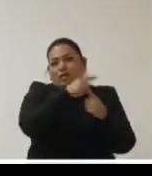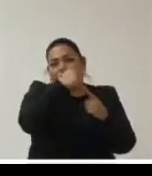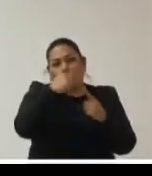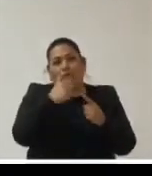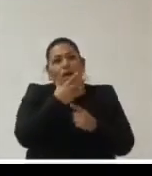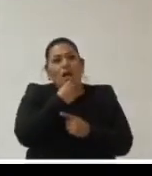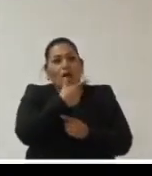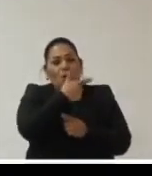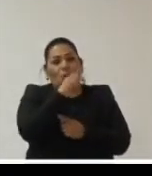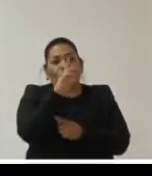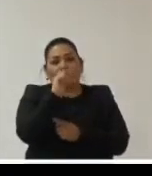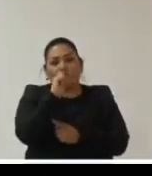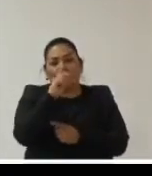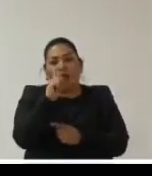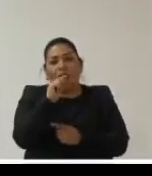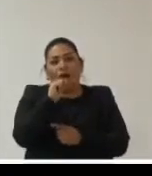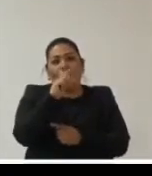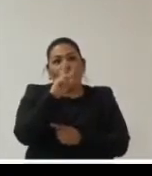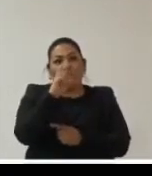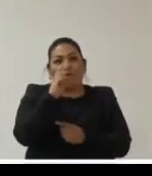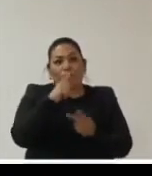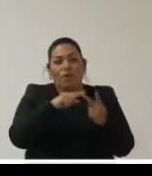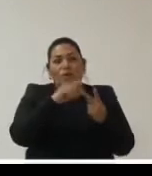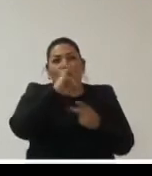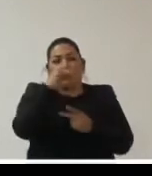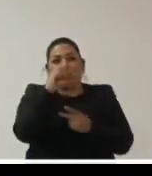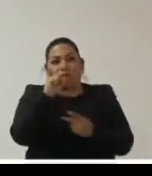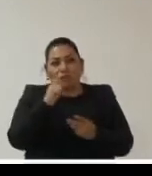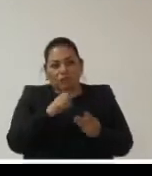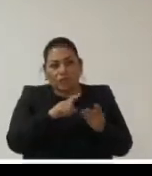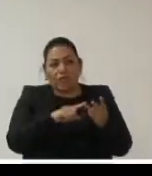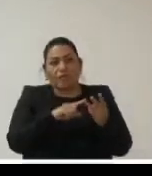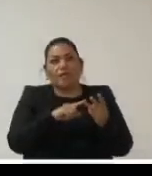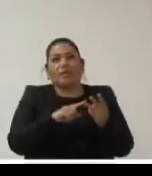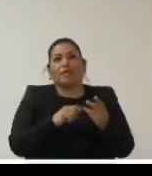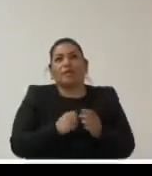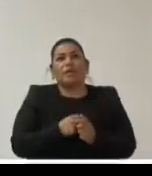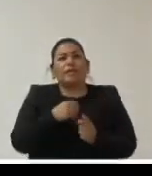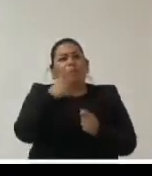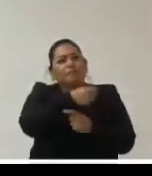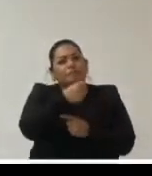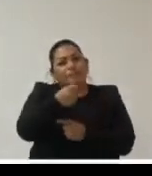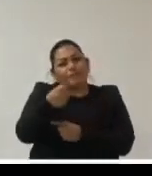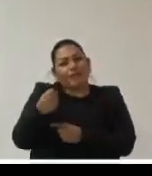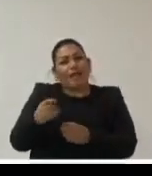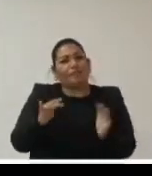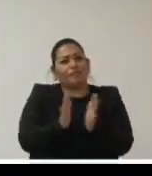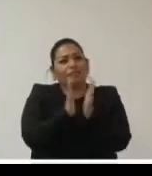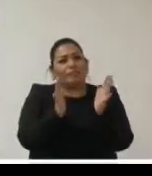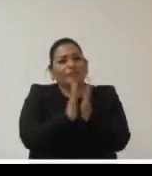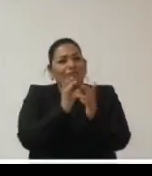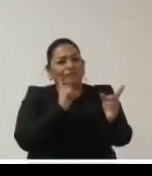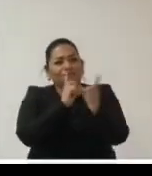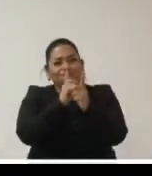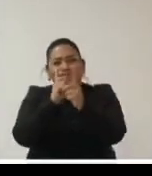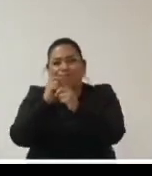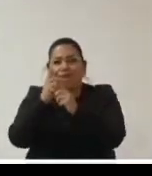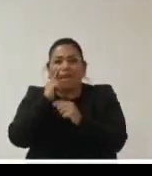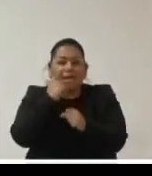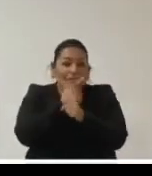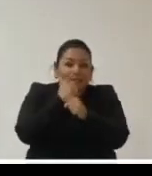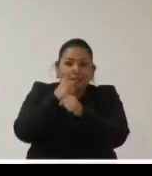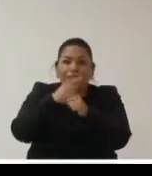Gustavo Parra Javier Martínez José Guadalupe Luna naturalmente celebro encontrarme por esta vía